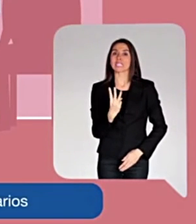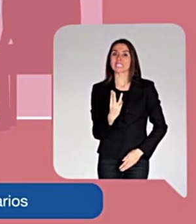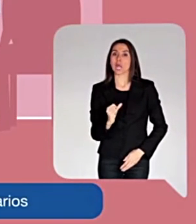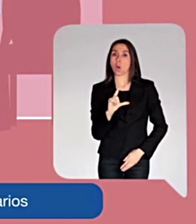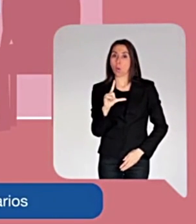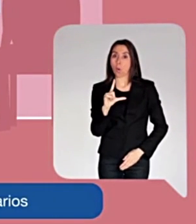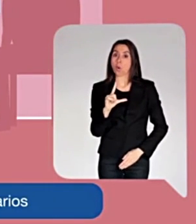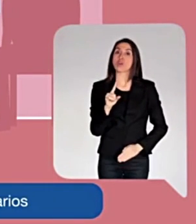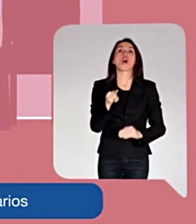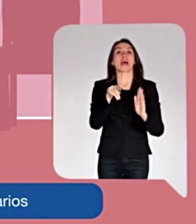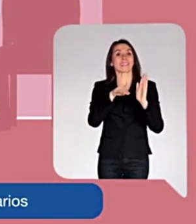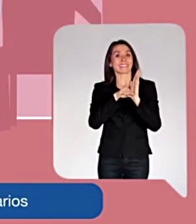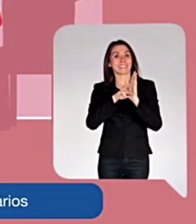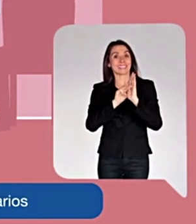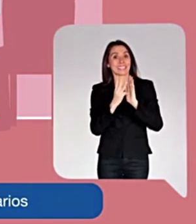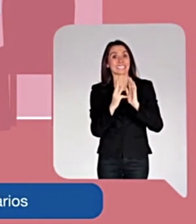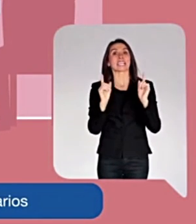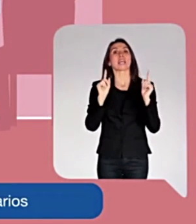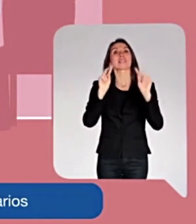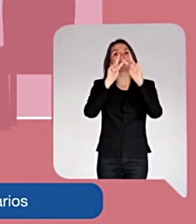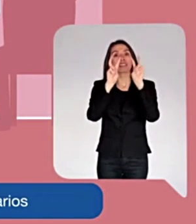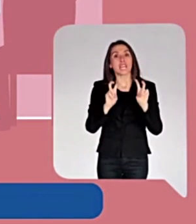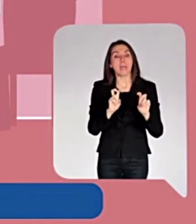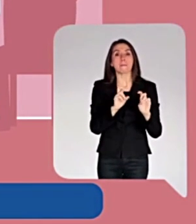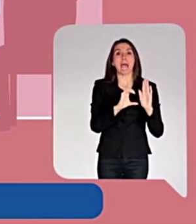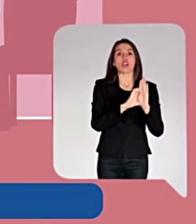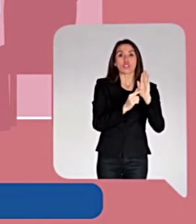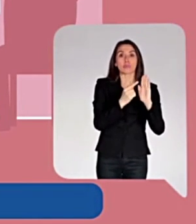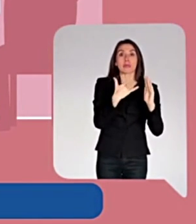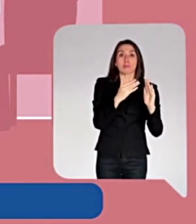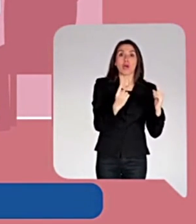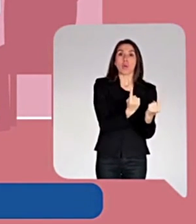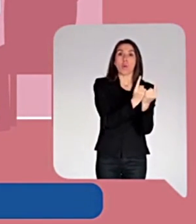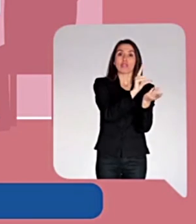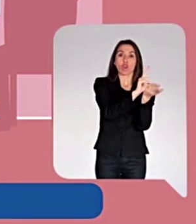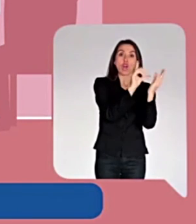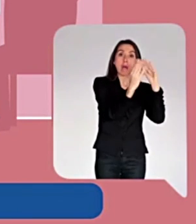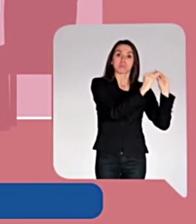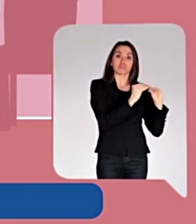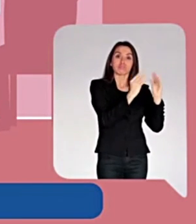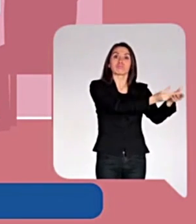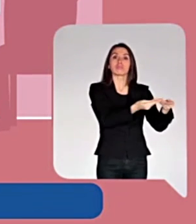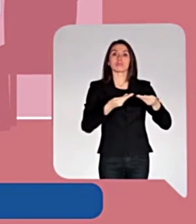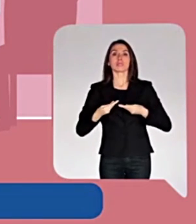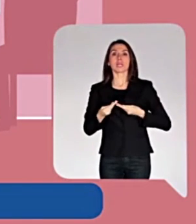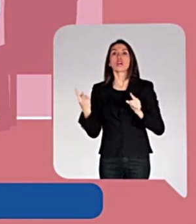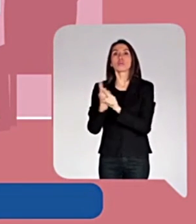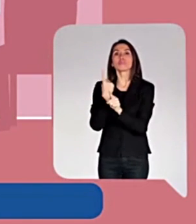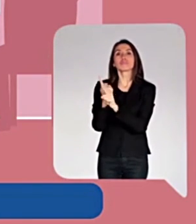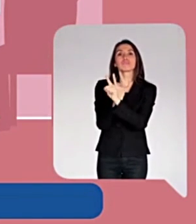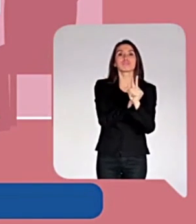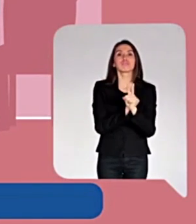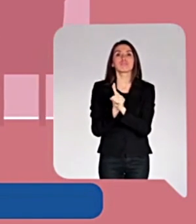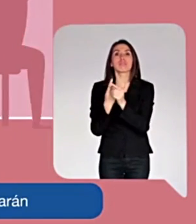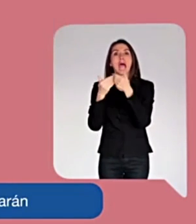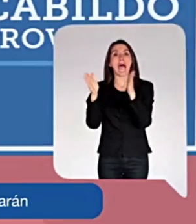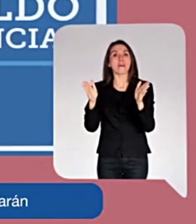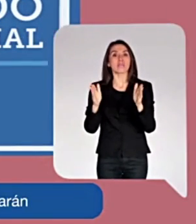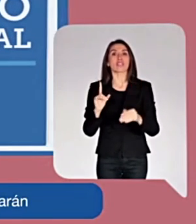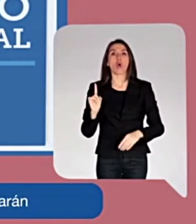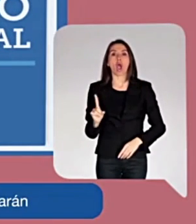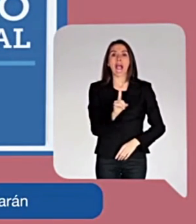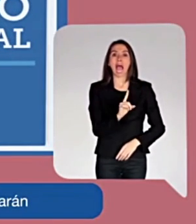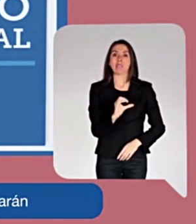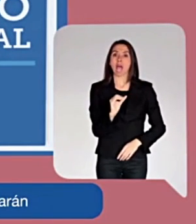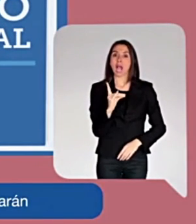Este nivel busca que los temas constitucionales prioritarios surgidos de los encuentros locales se manifiesten en una conversación abierta. En